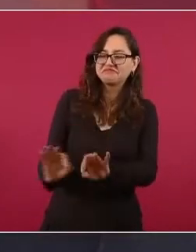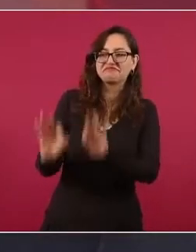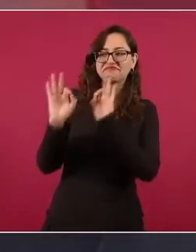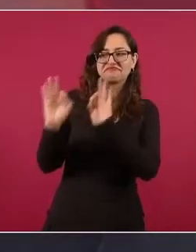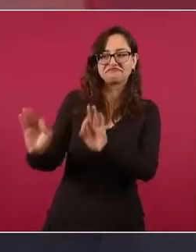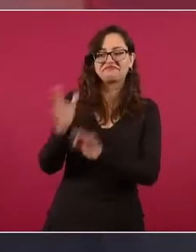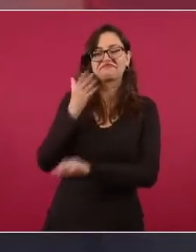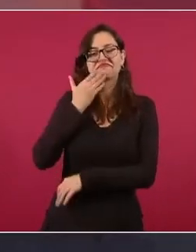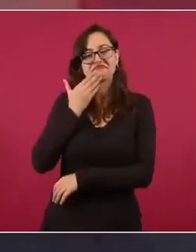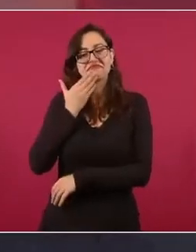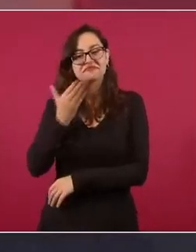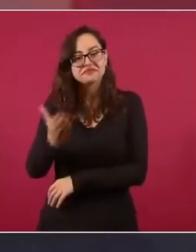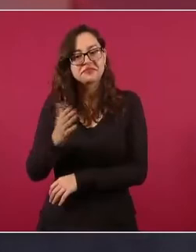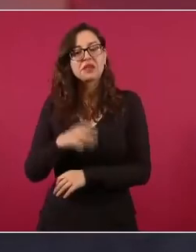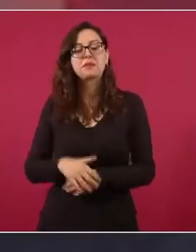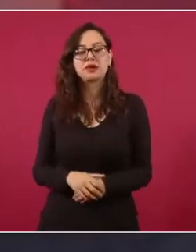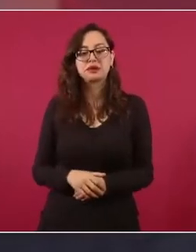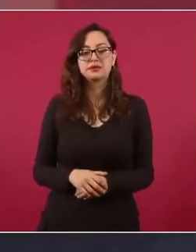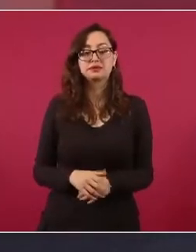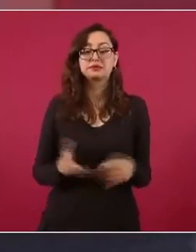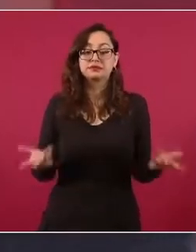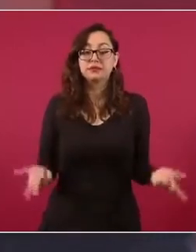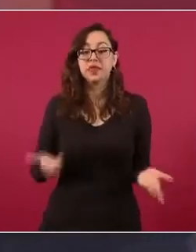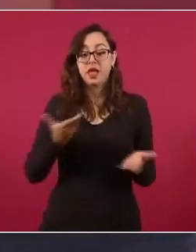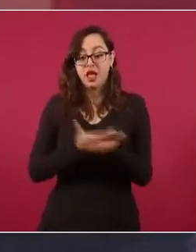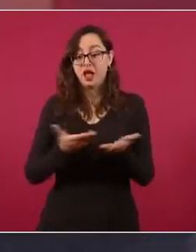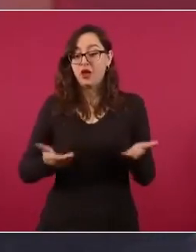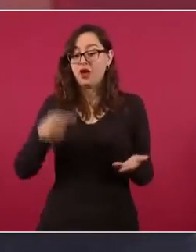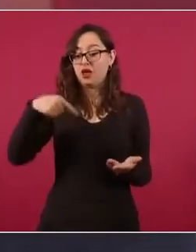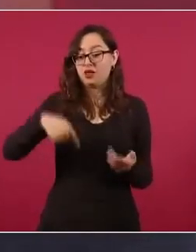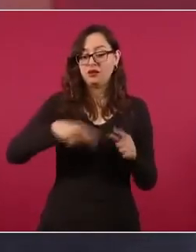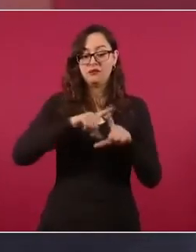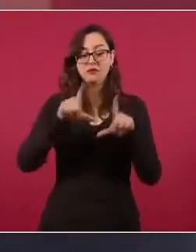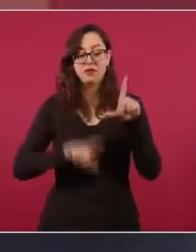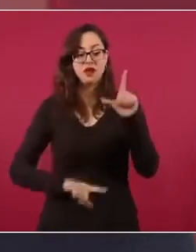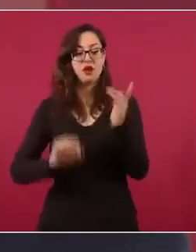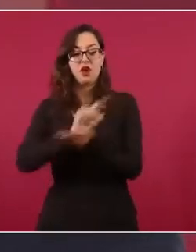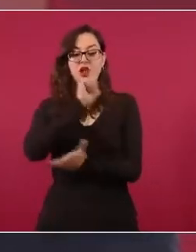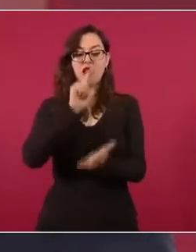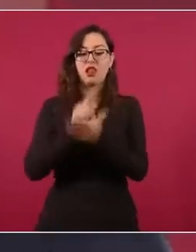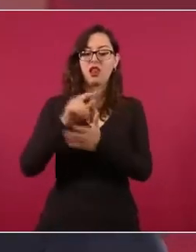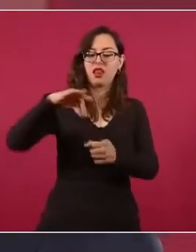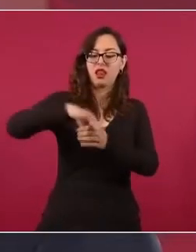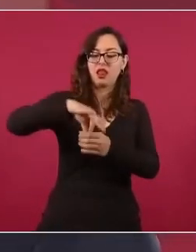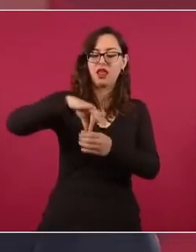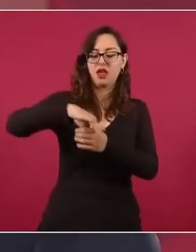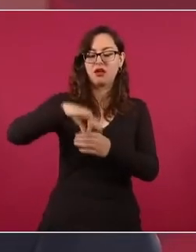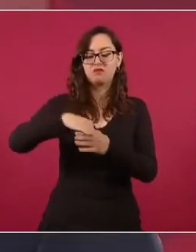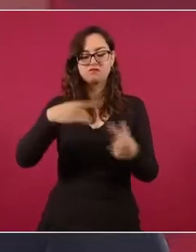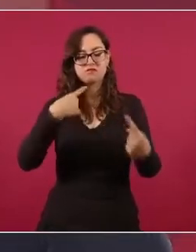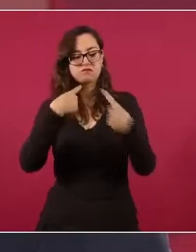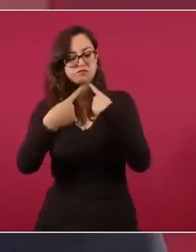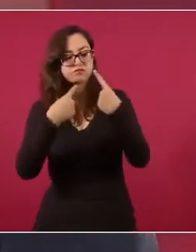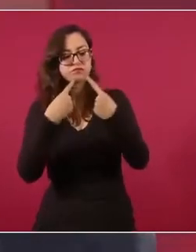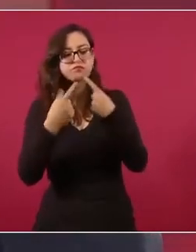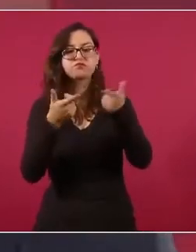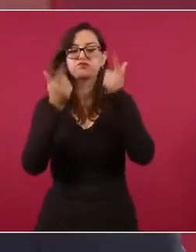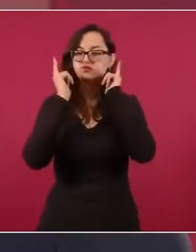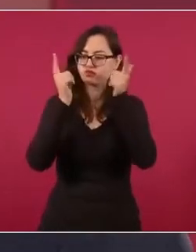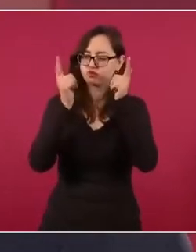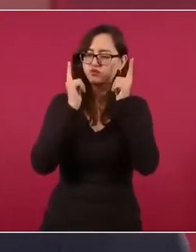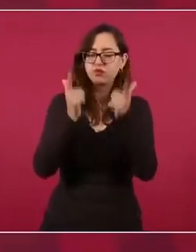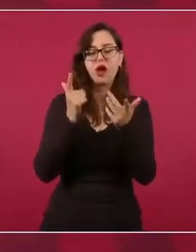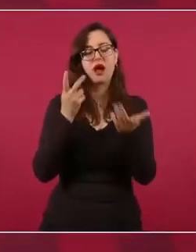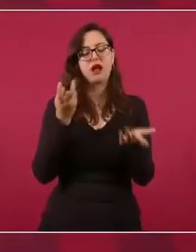ahora que se está discutiendo lo de la reforma electoral vaya una comisión